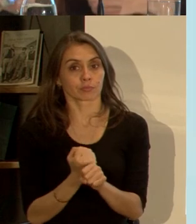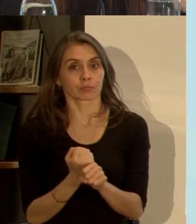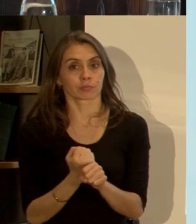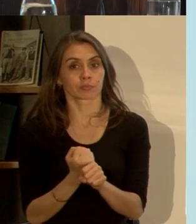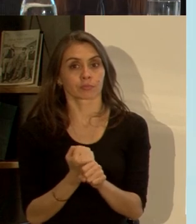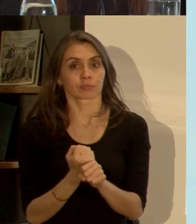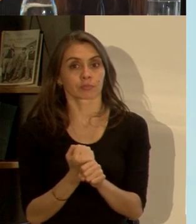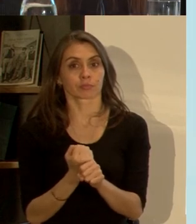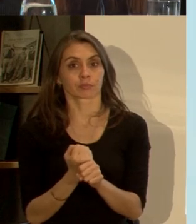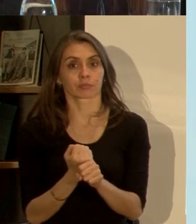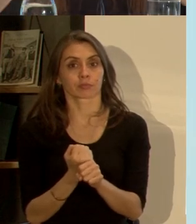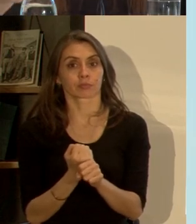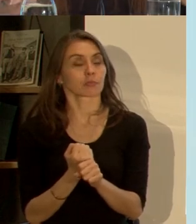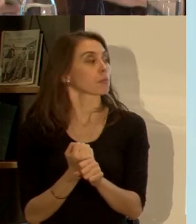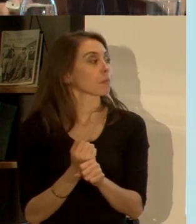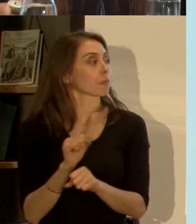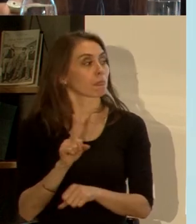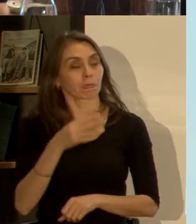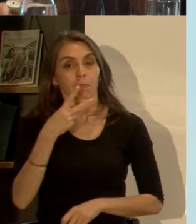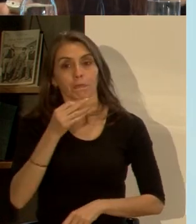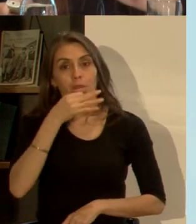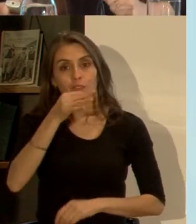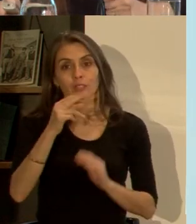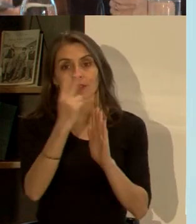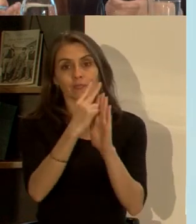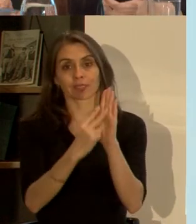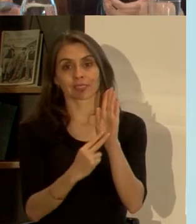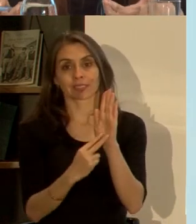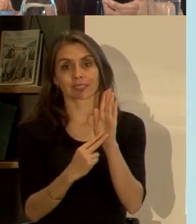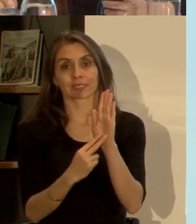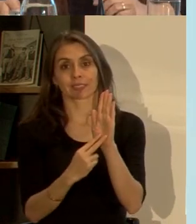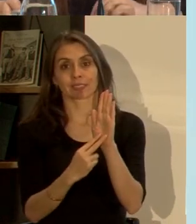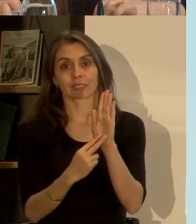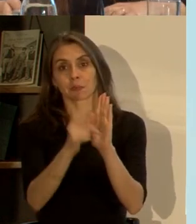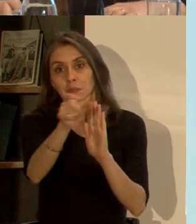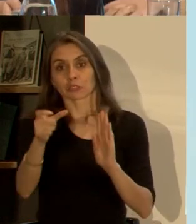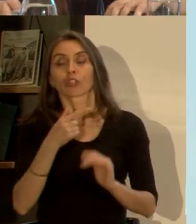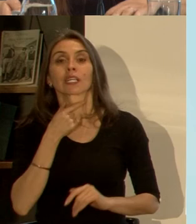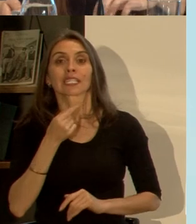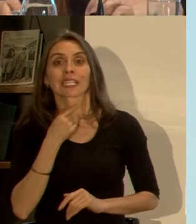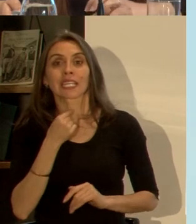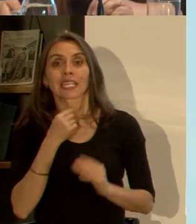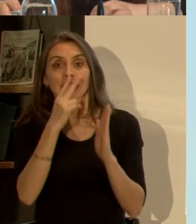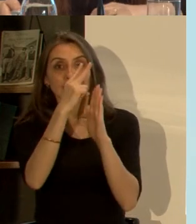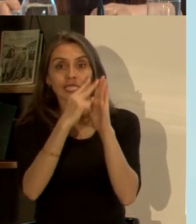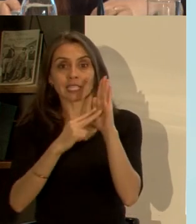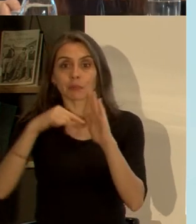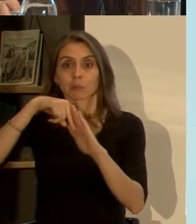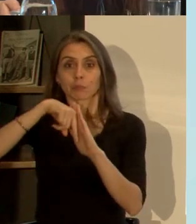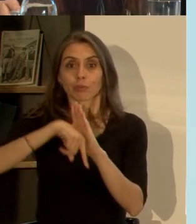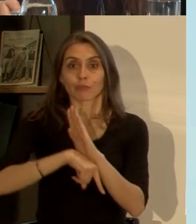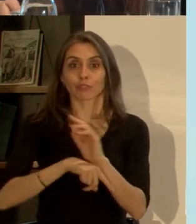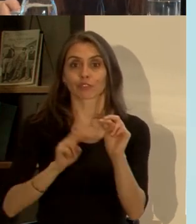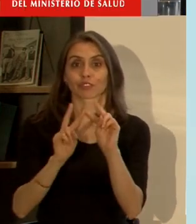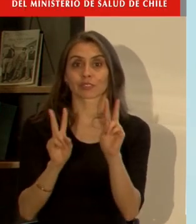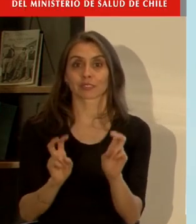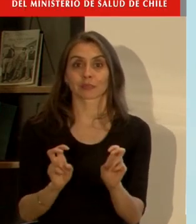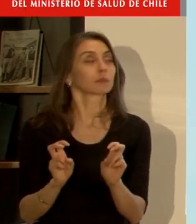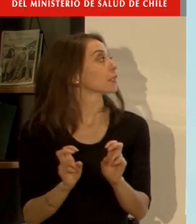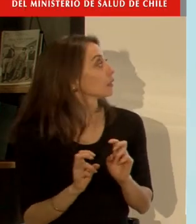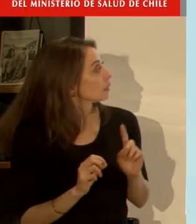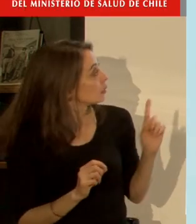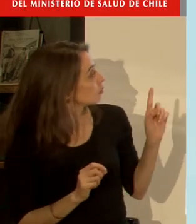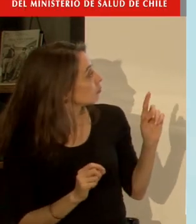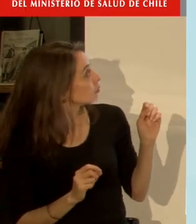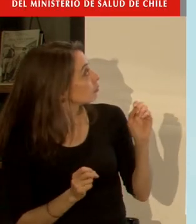bueno aquí para esto no lo voy a mencionar ni lo voy a leer lo va a tener si a alguien le interesa de pronto profundizar un poco más en el tema aquí está